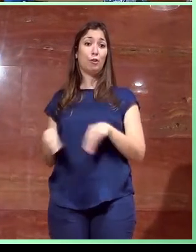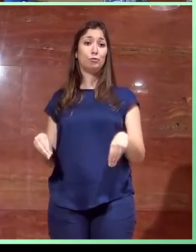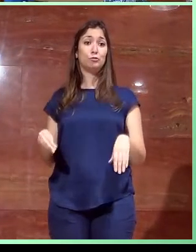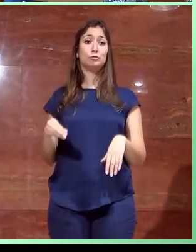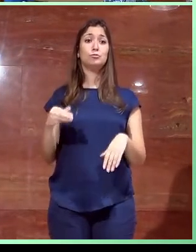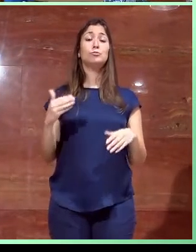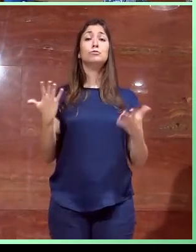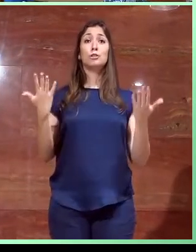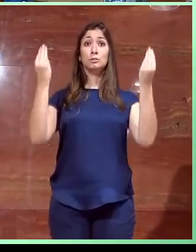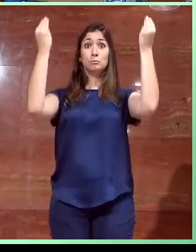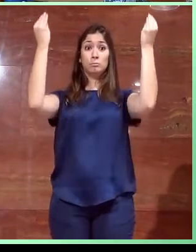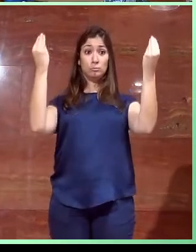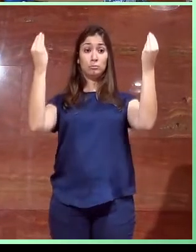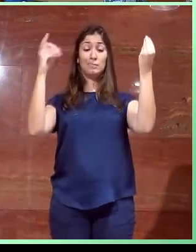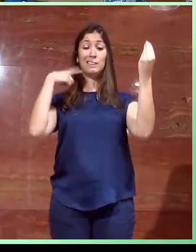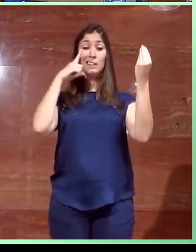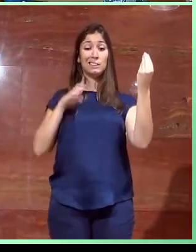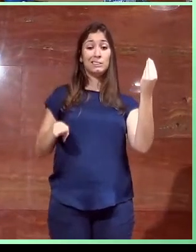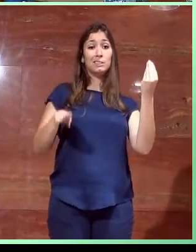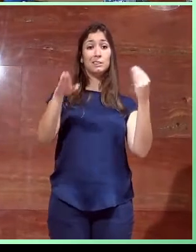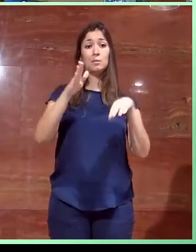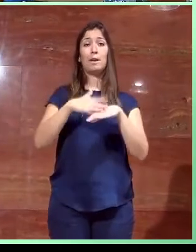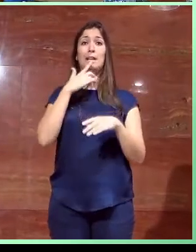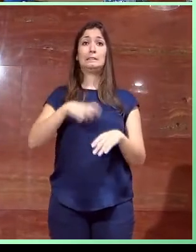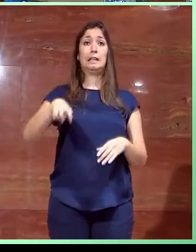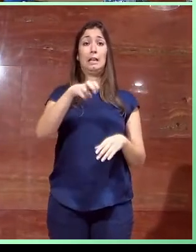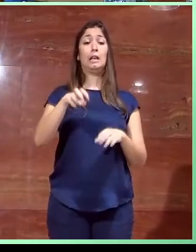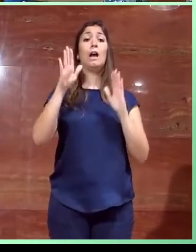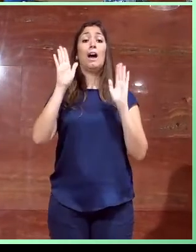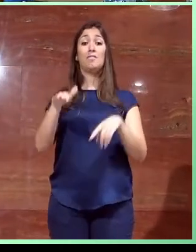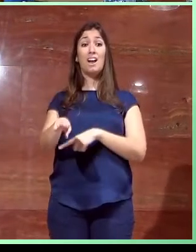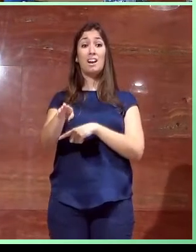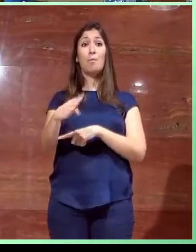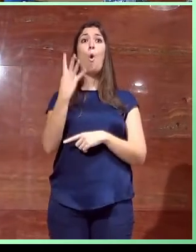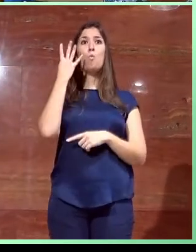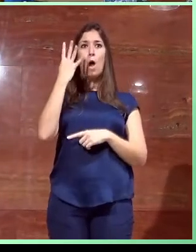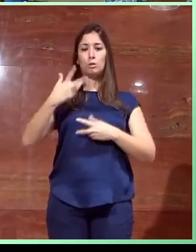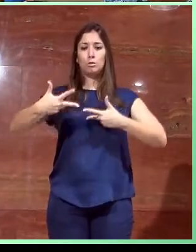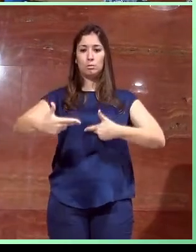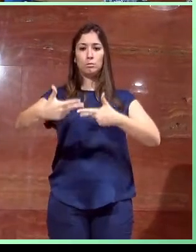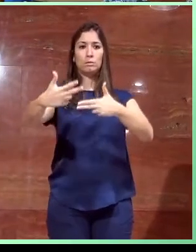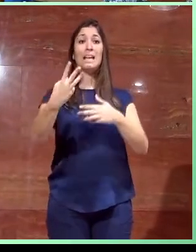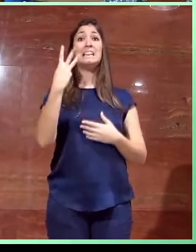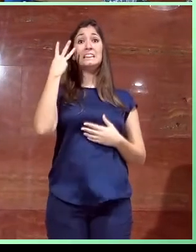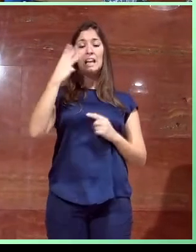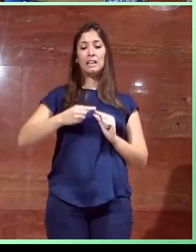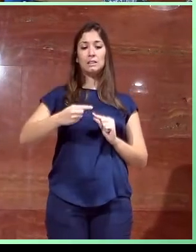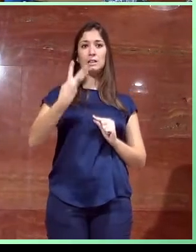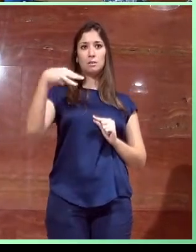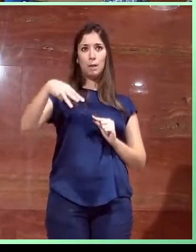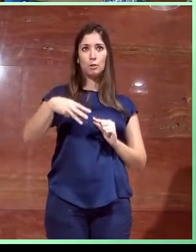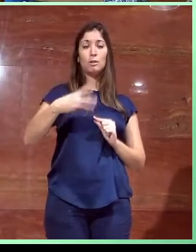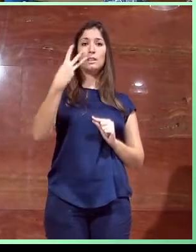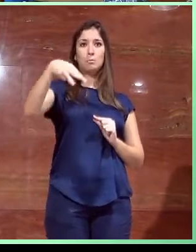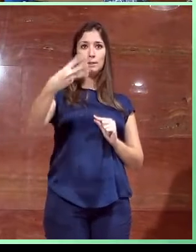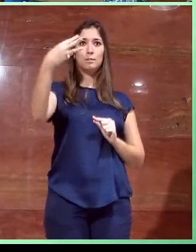en paralelo a la directriz exterior de la escalera, ¿no? Esto nos daba una rampa con cuatro tramos, tres con una longitud de tres metros y con